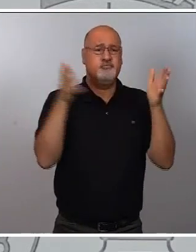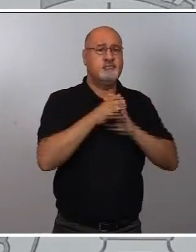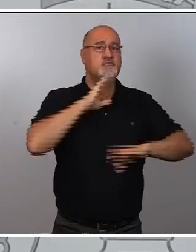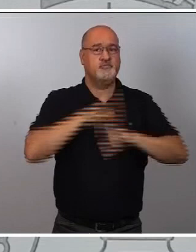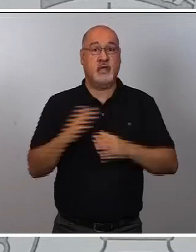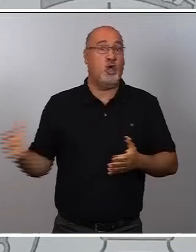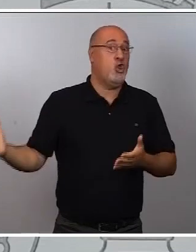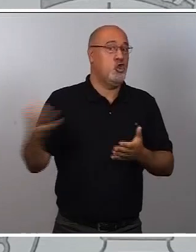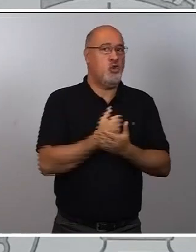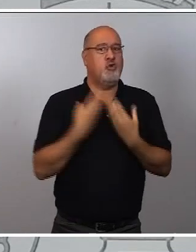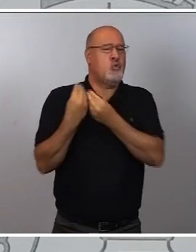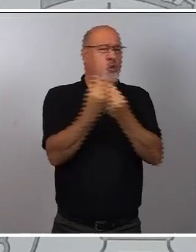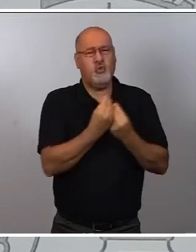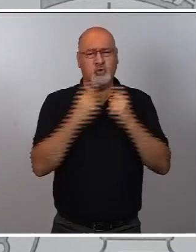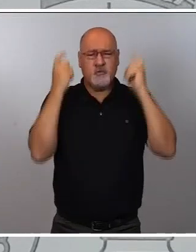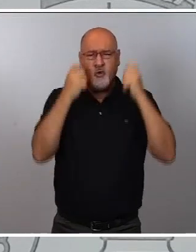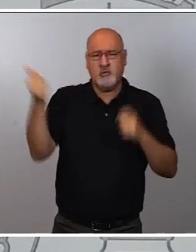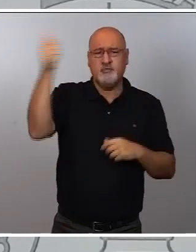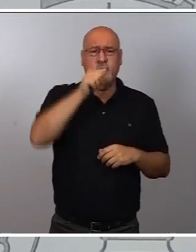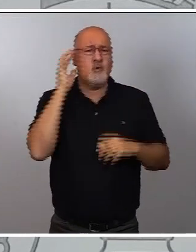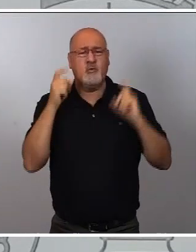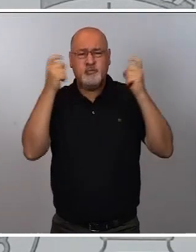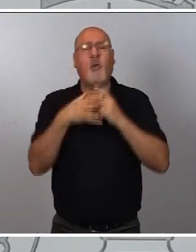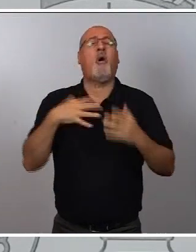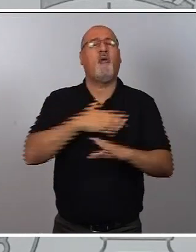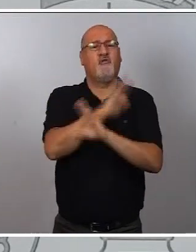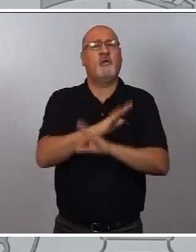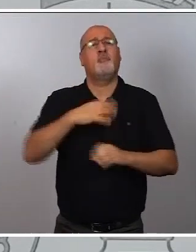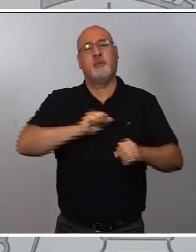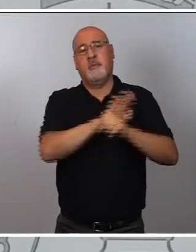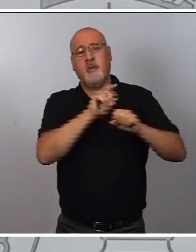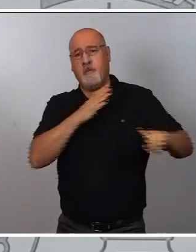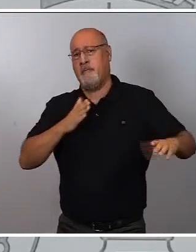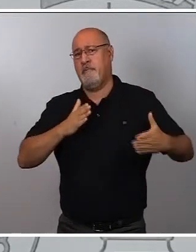todos y de todas podremos finalmente doblegar al virus. Muchas gracias.